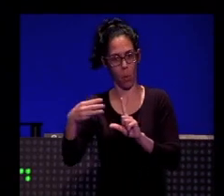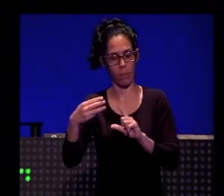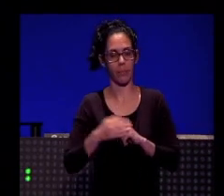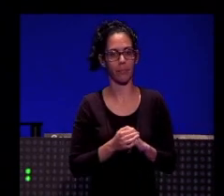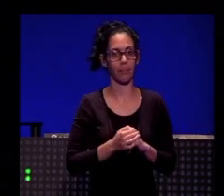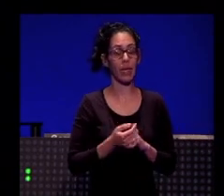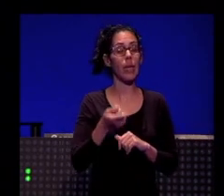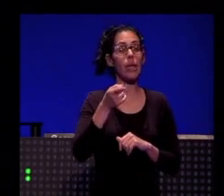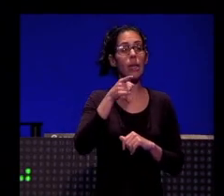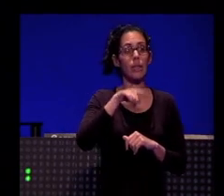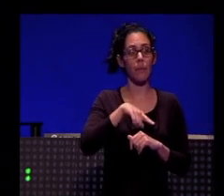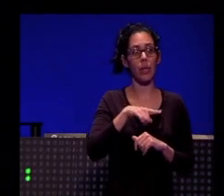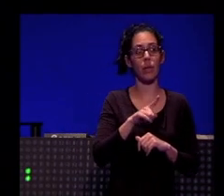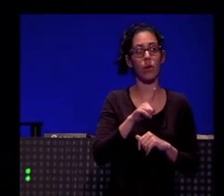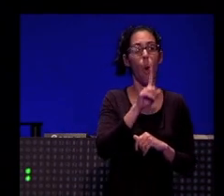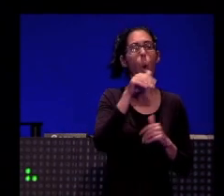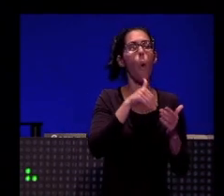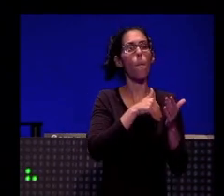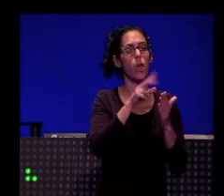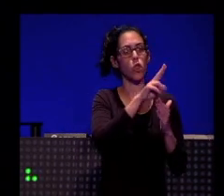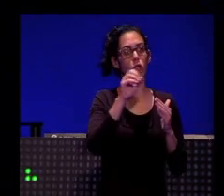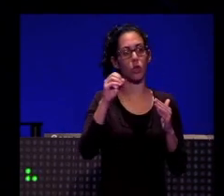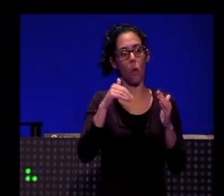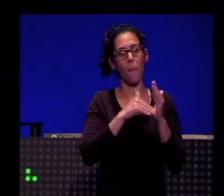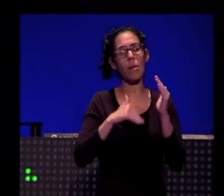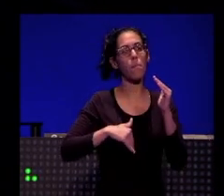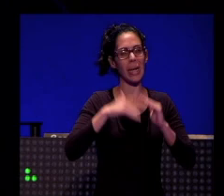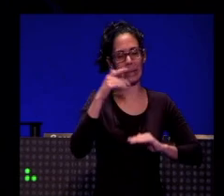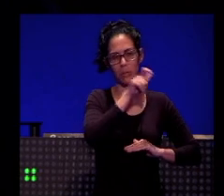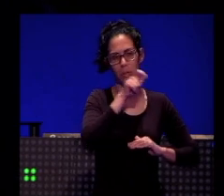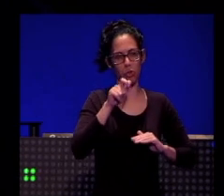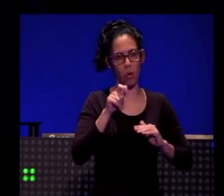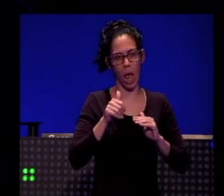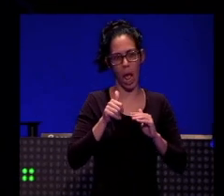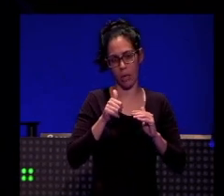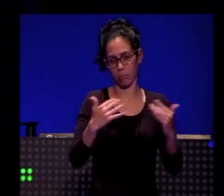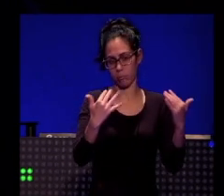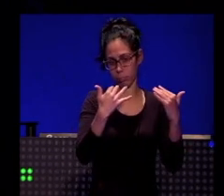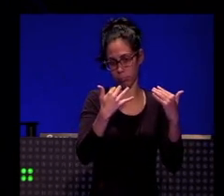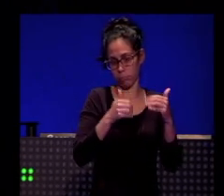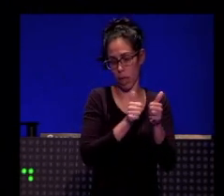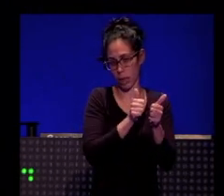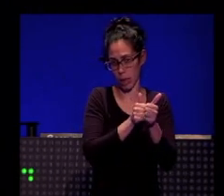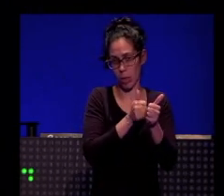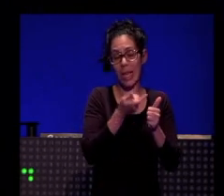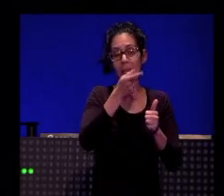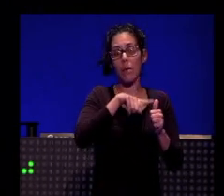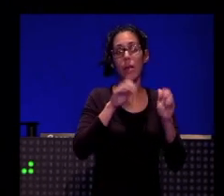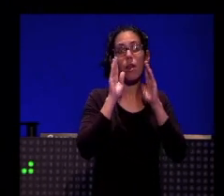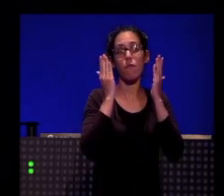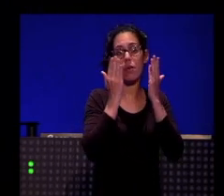también más de 1.200.000 seguidores y con lo que jugamos mucho en Facebook es con el vídeo